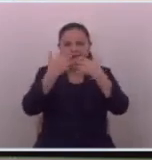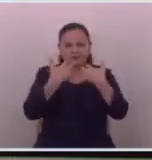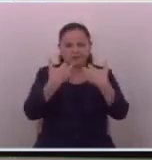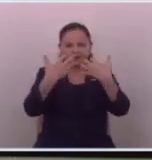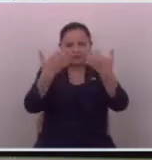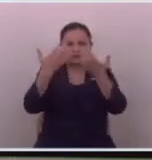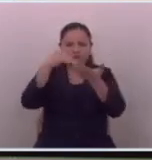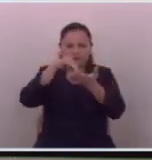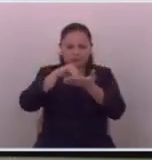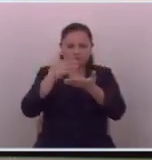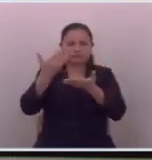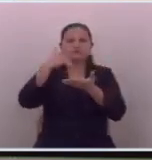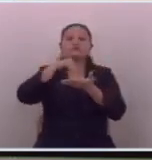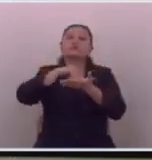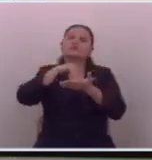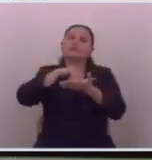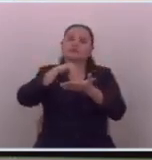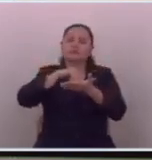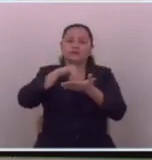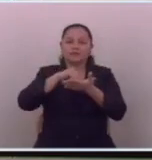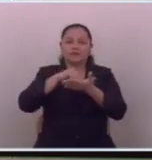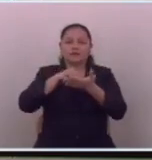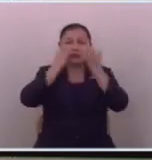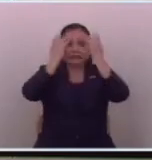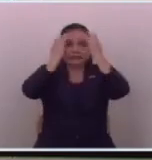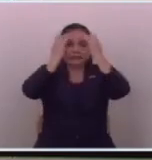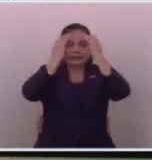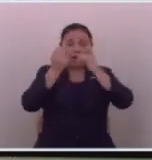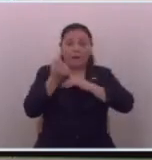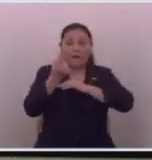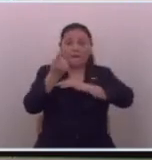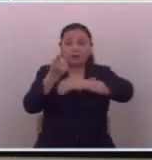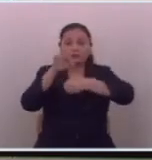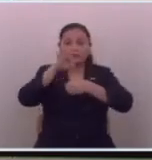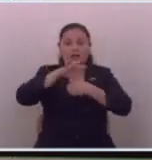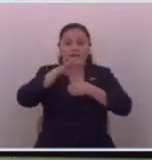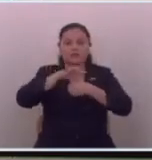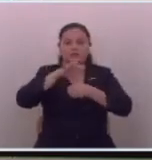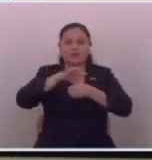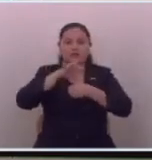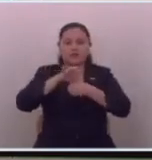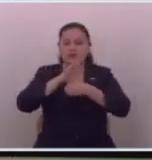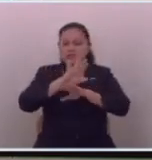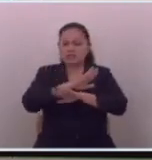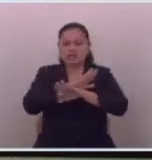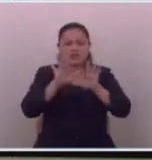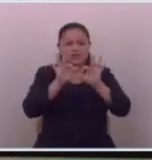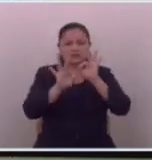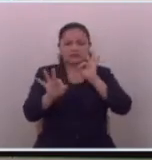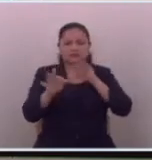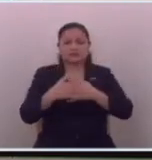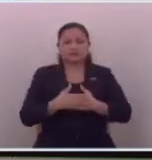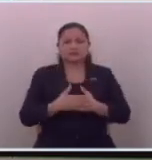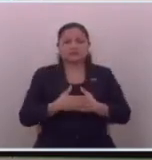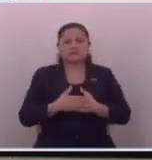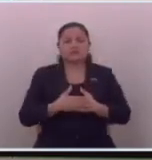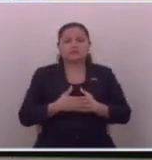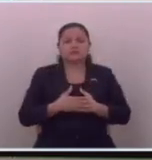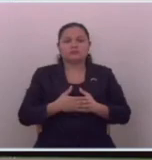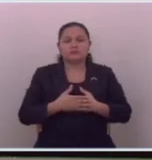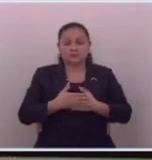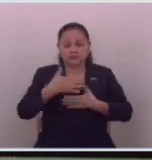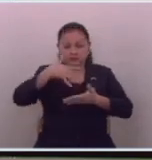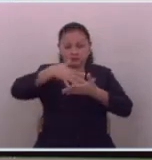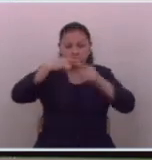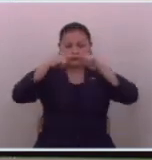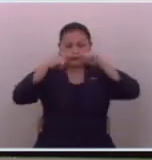tras plenaria es que están nerviosos por las próximas elecciones punto pero dejen que la